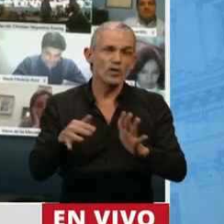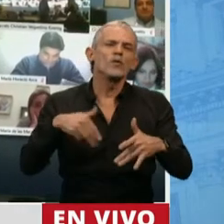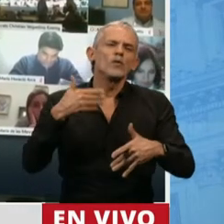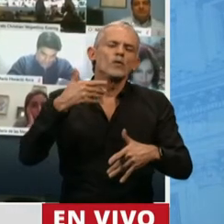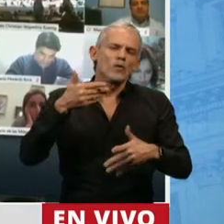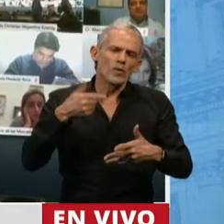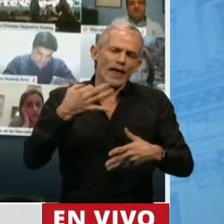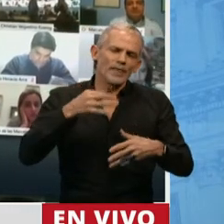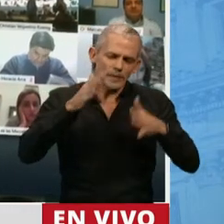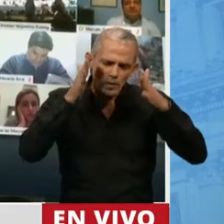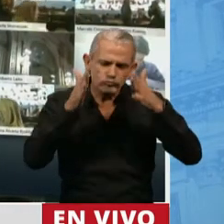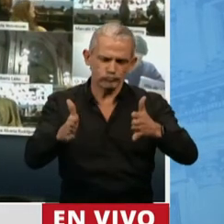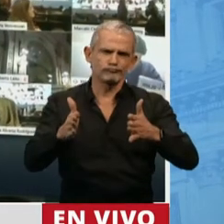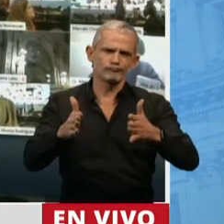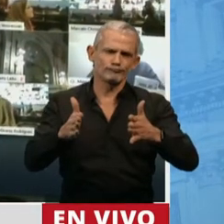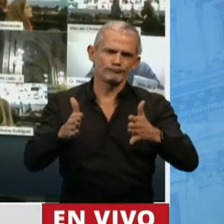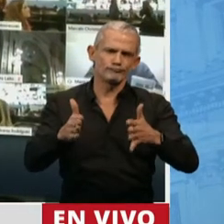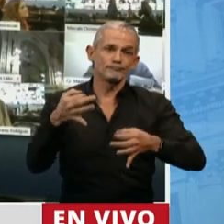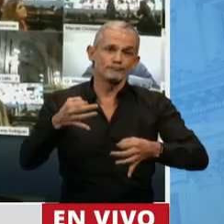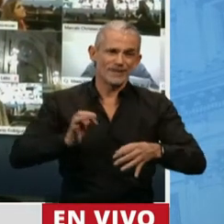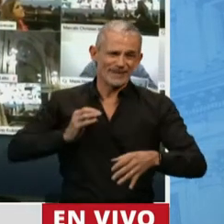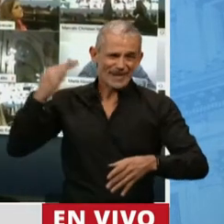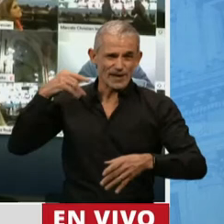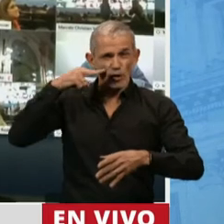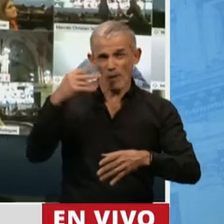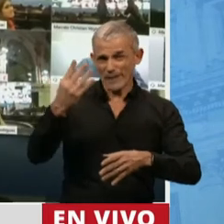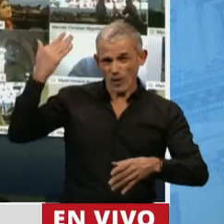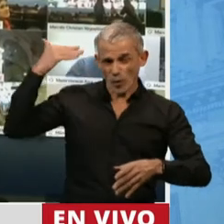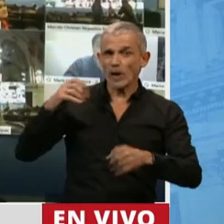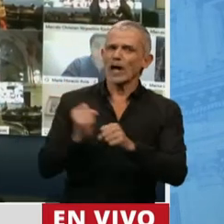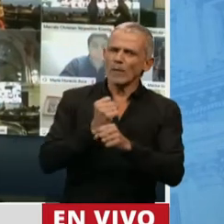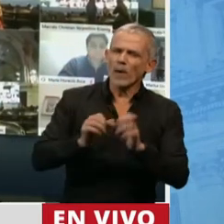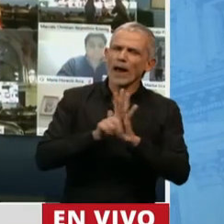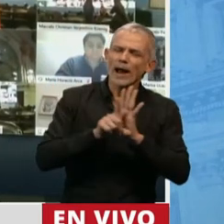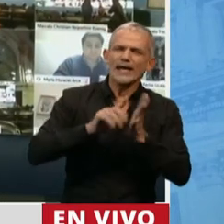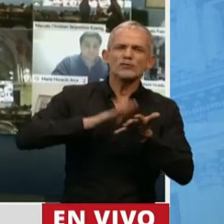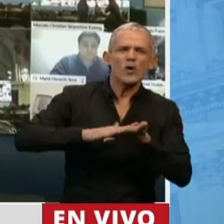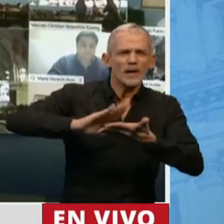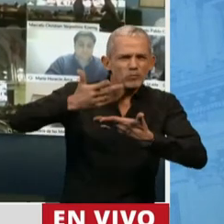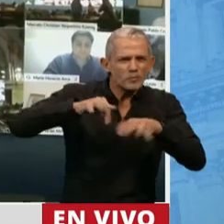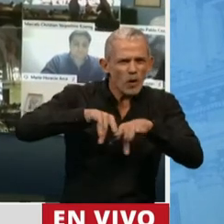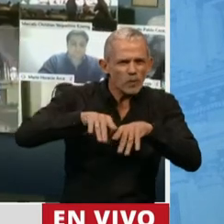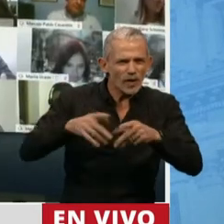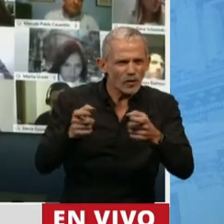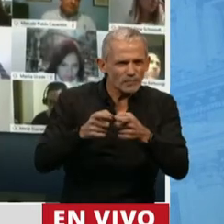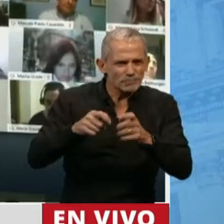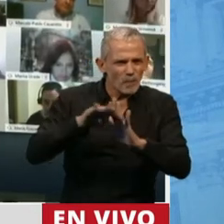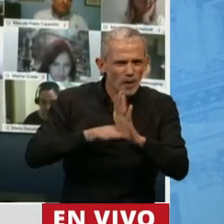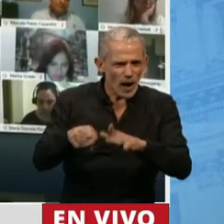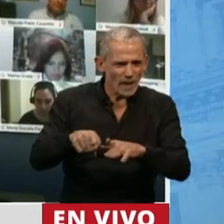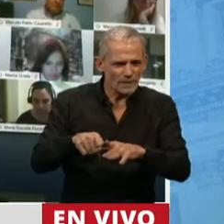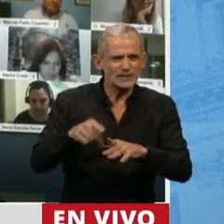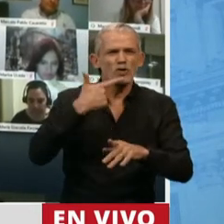olvidar. Si bien es cierto, en el 2004 se sanciona la ley de software, había como